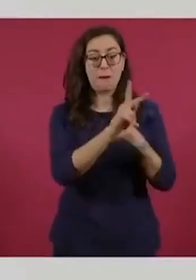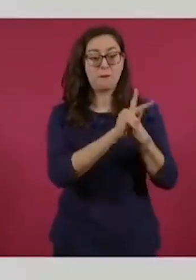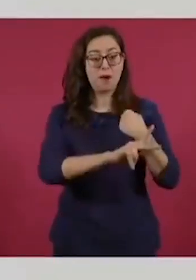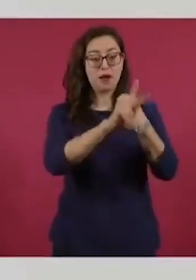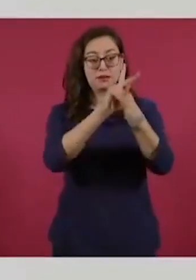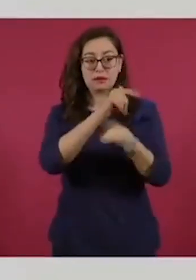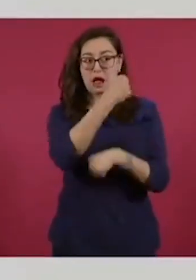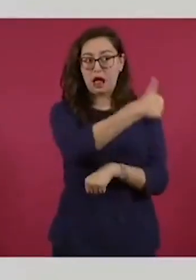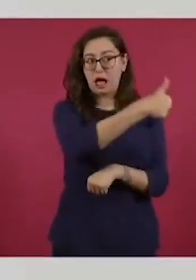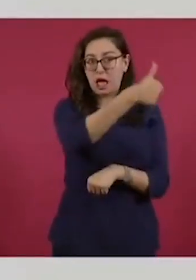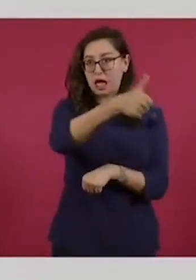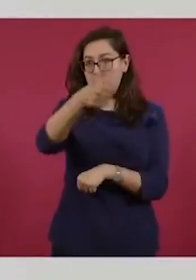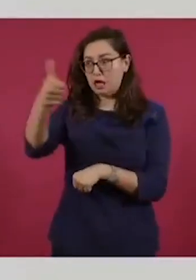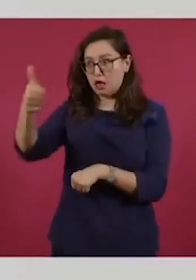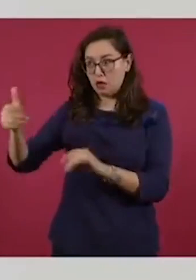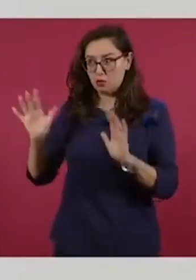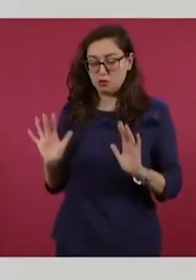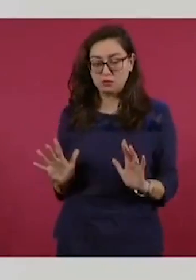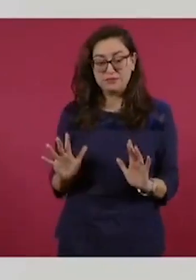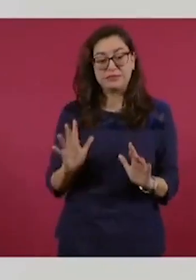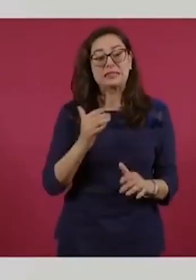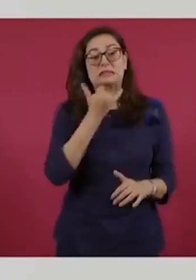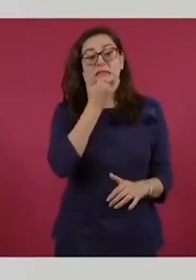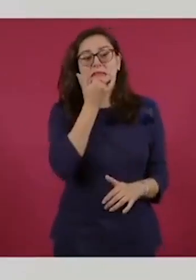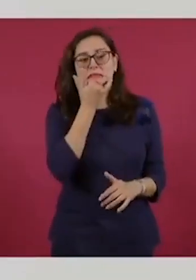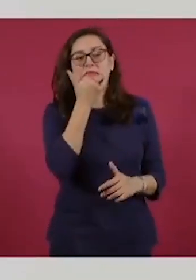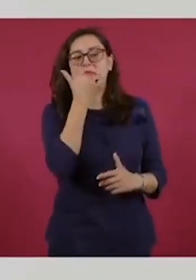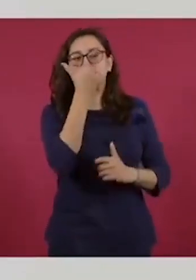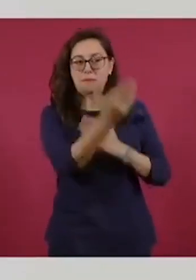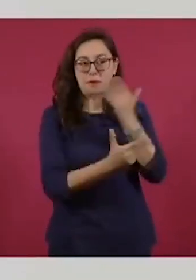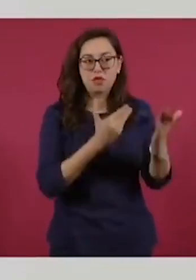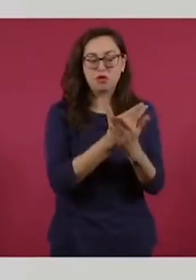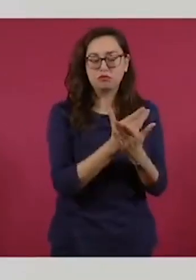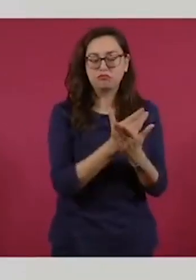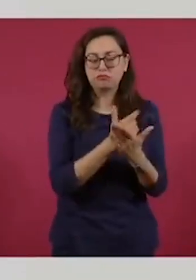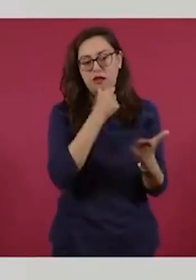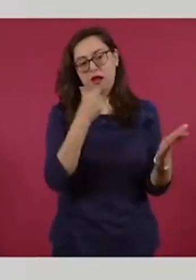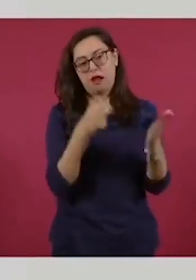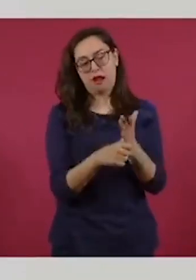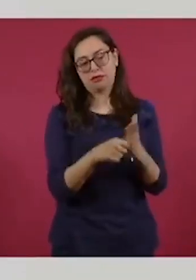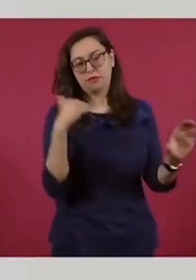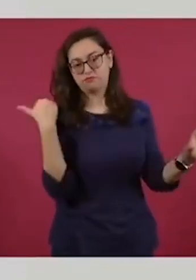Disculpe por tratarle de manera directa este tema,